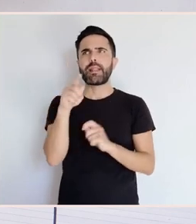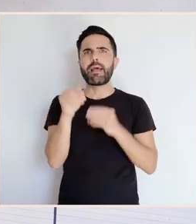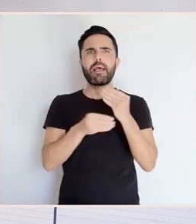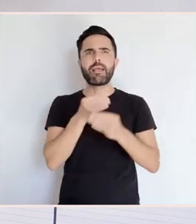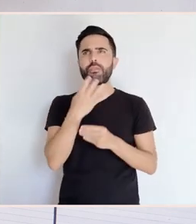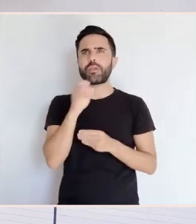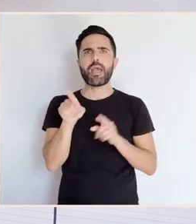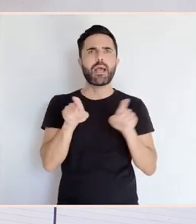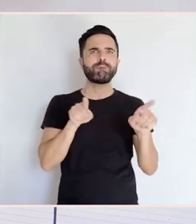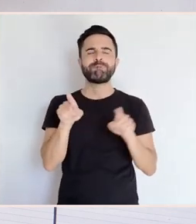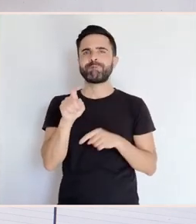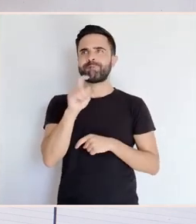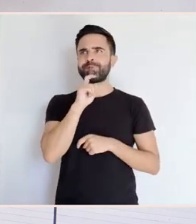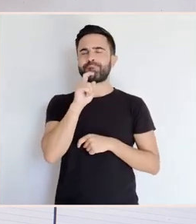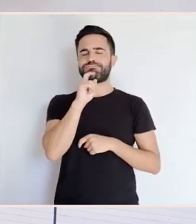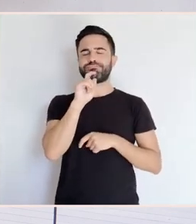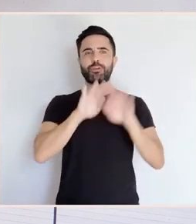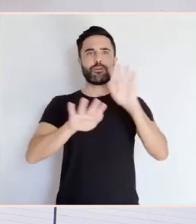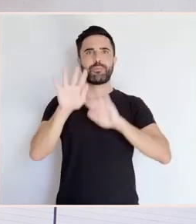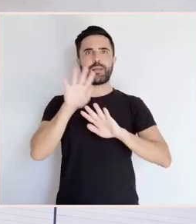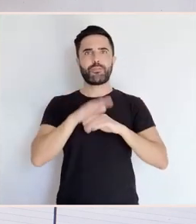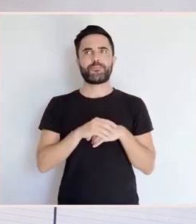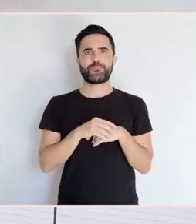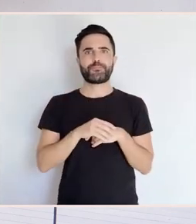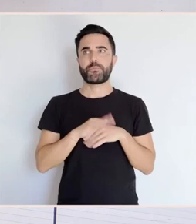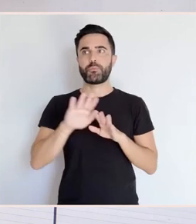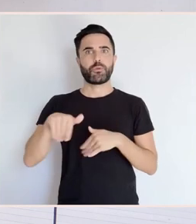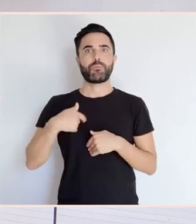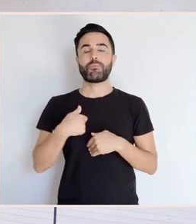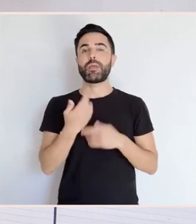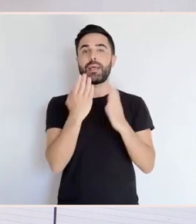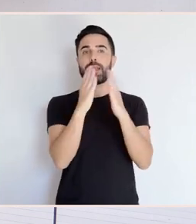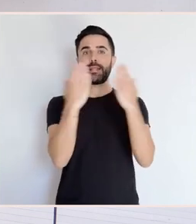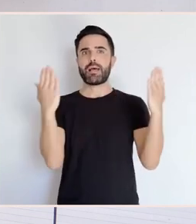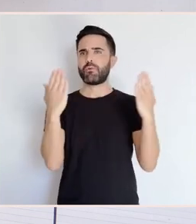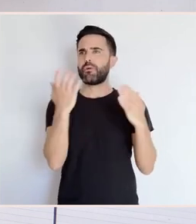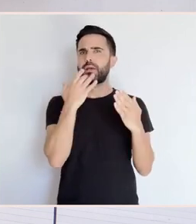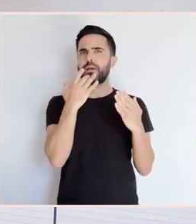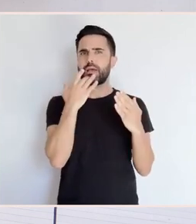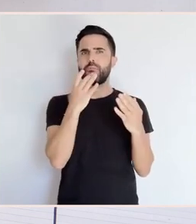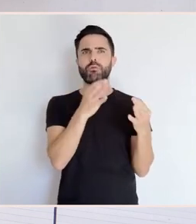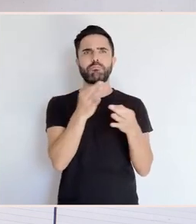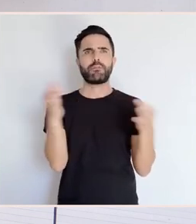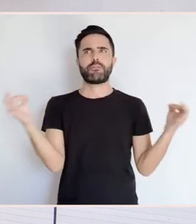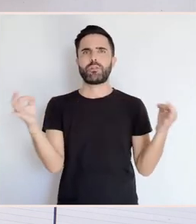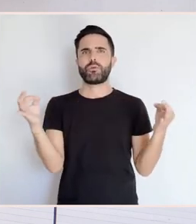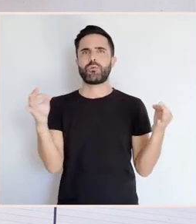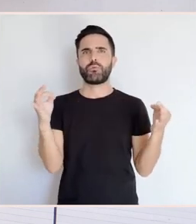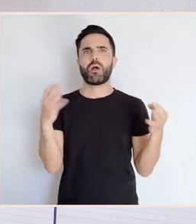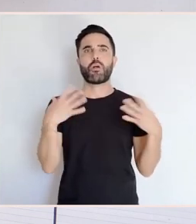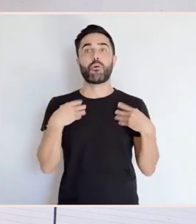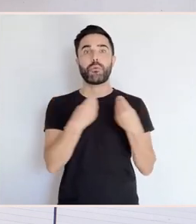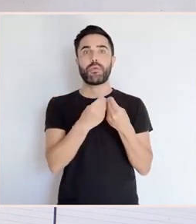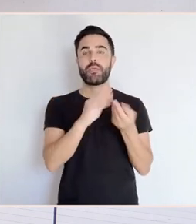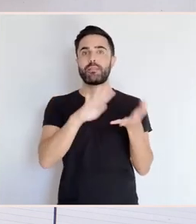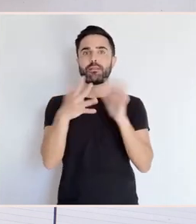esta obra é un bo exemplo da convivencia e a transición de dous estilos, dúas linguases,